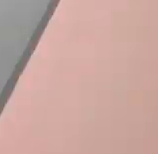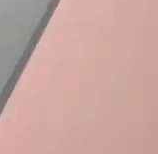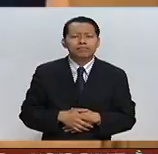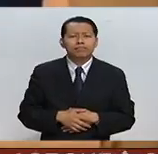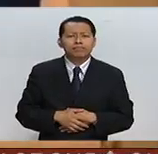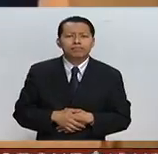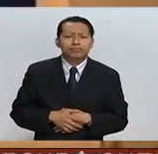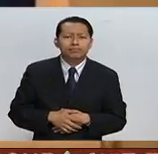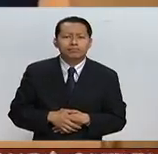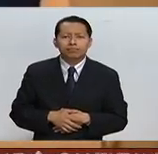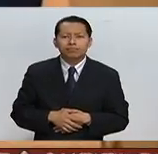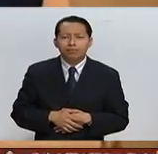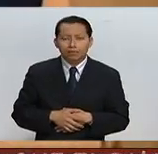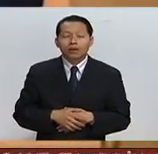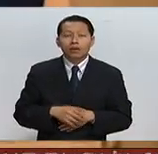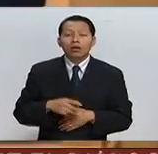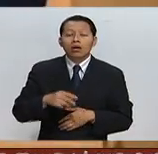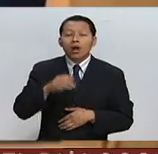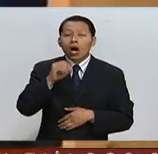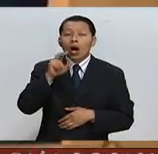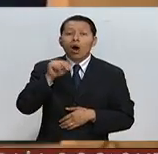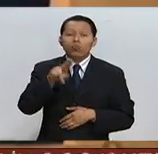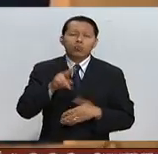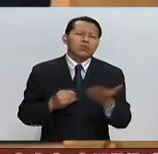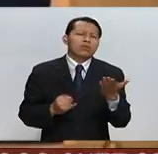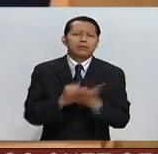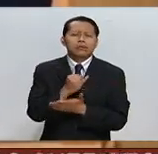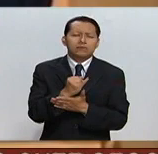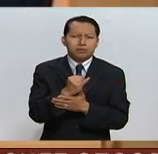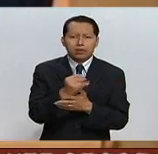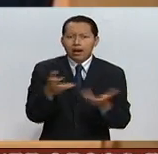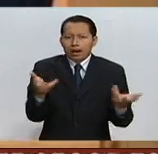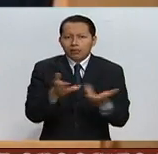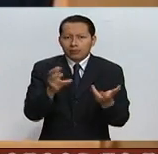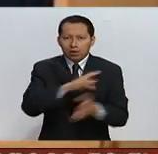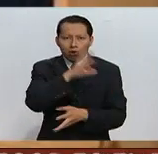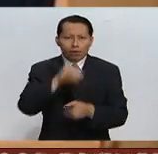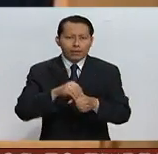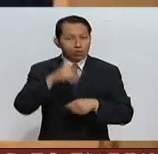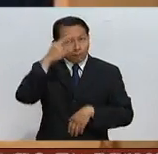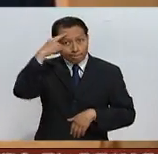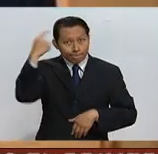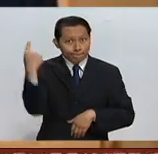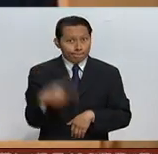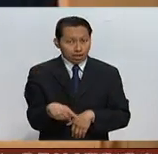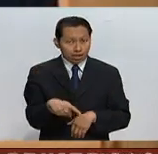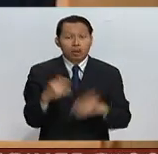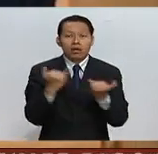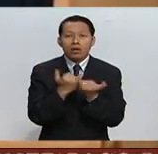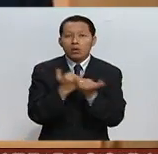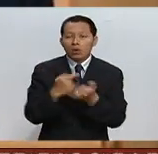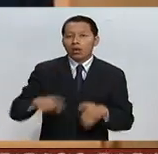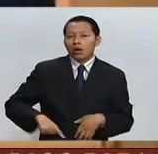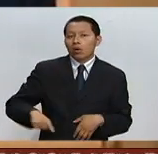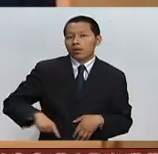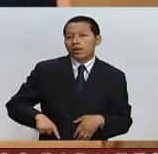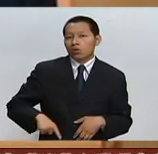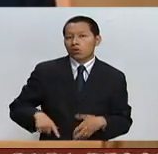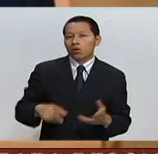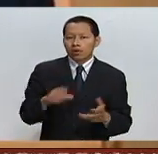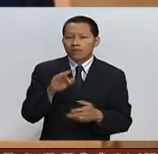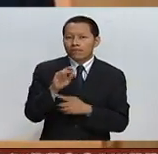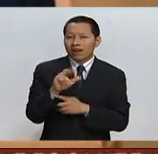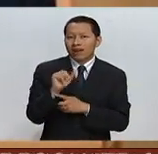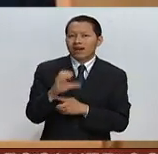Las Naciones Unidas estamos decididos a hacer todo lo posible para que, junto con el gobierno y las